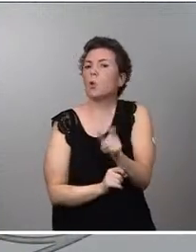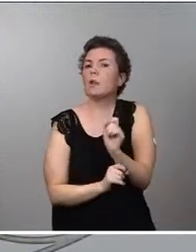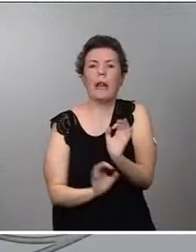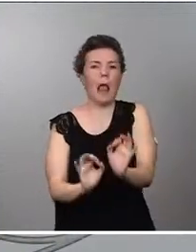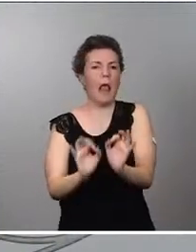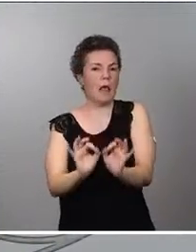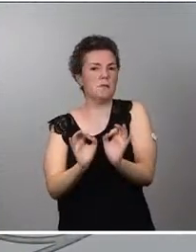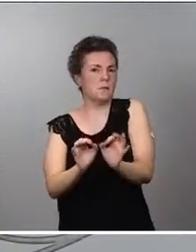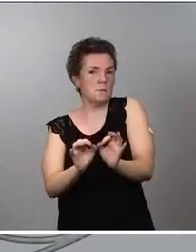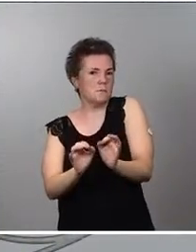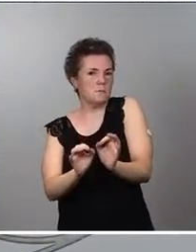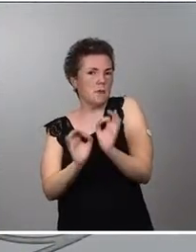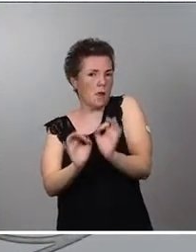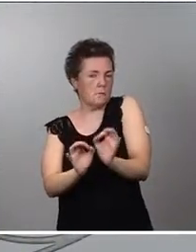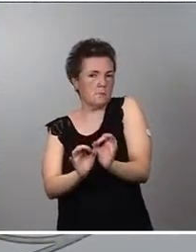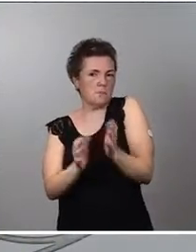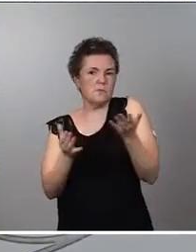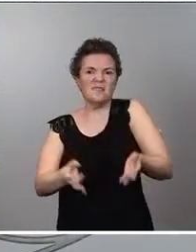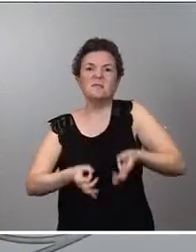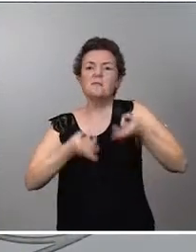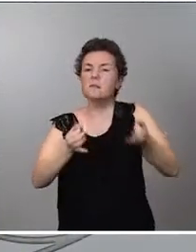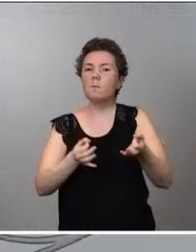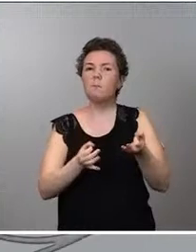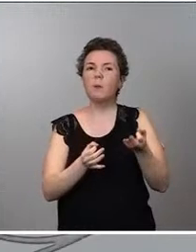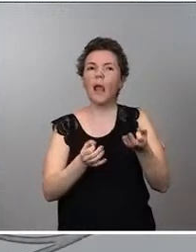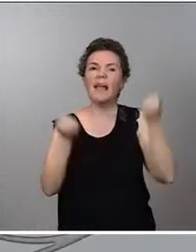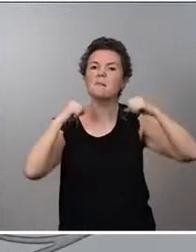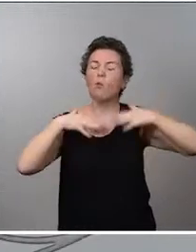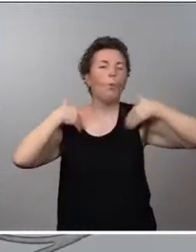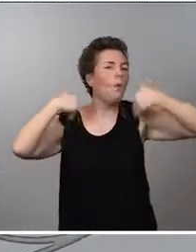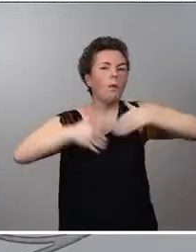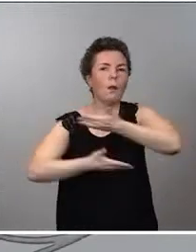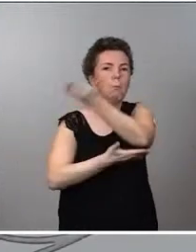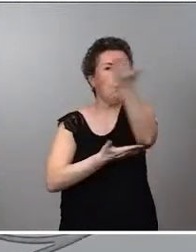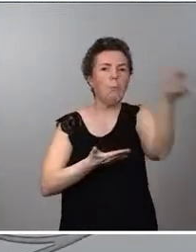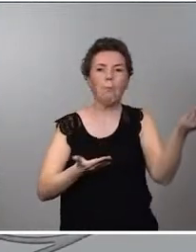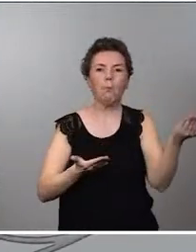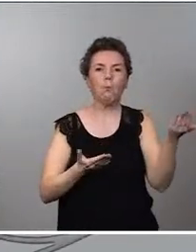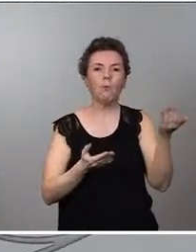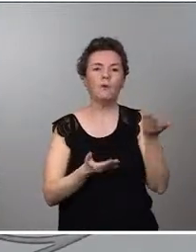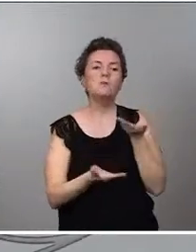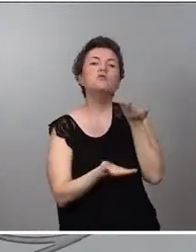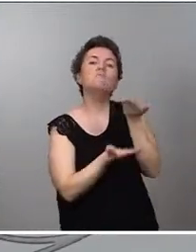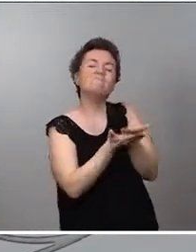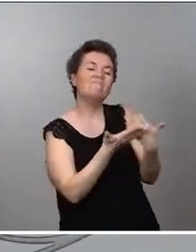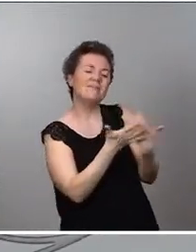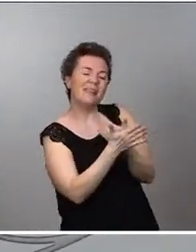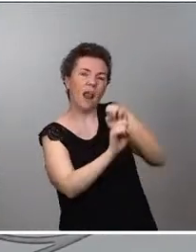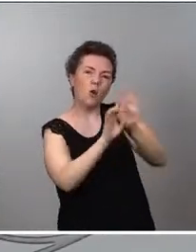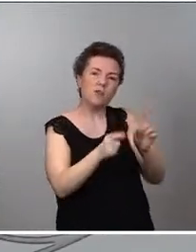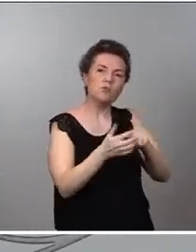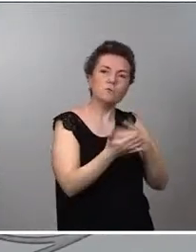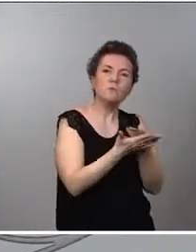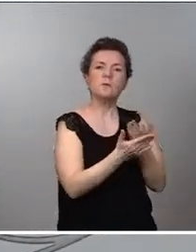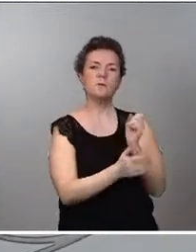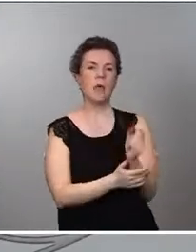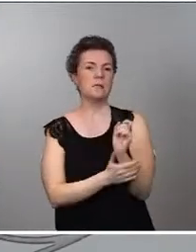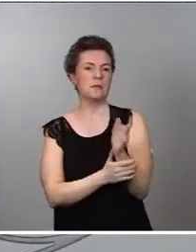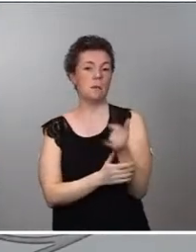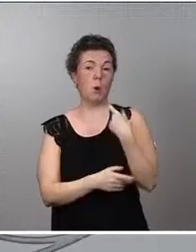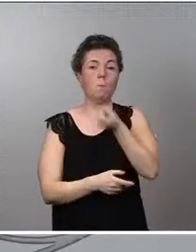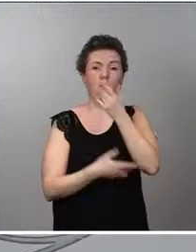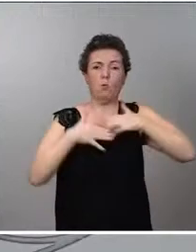rutinario que en cualquier ensayo se soliciten este tipo de aclaraciones para que cualquier medicamento